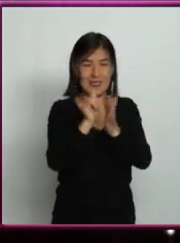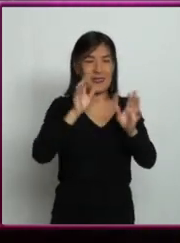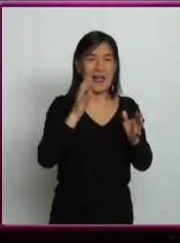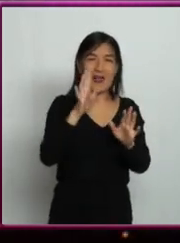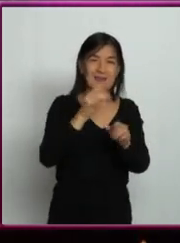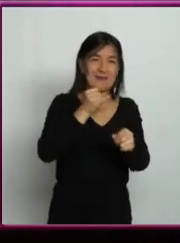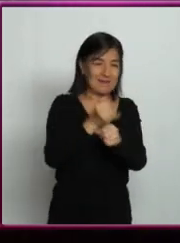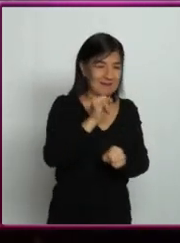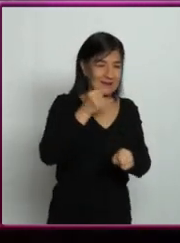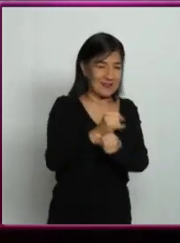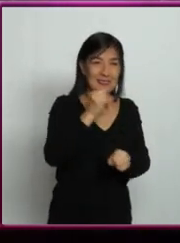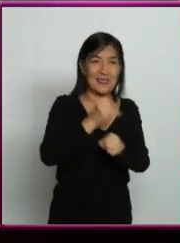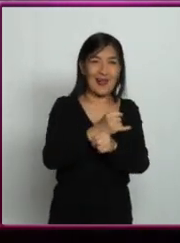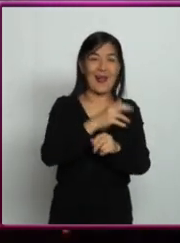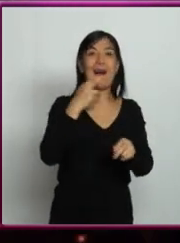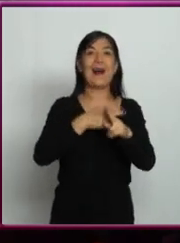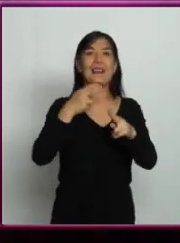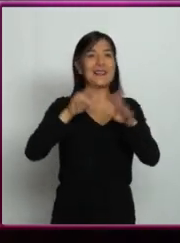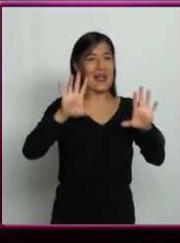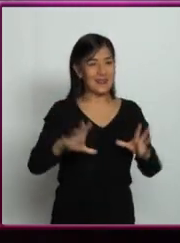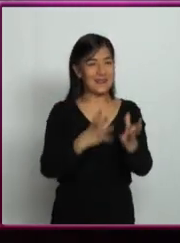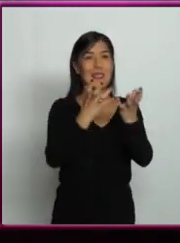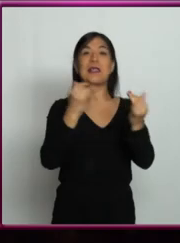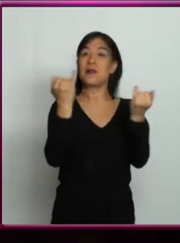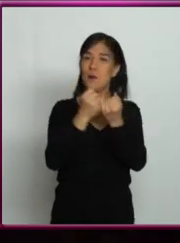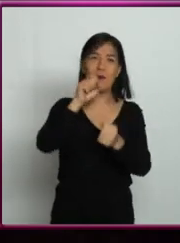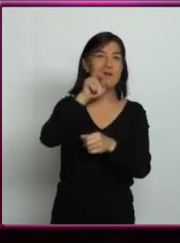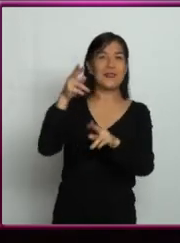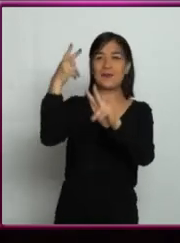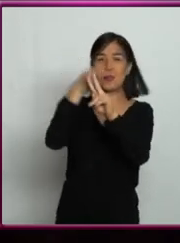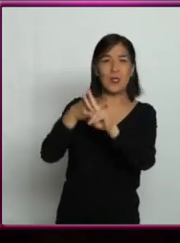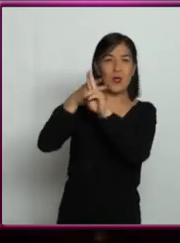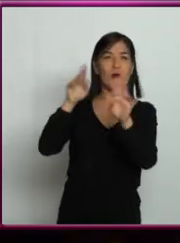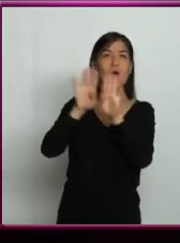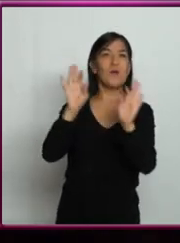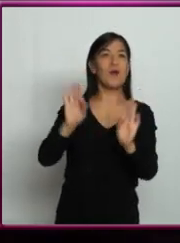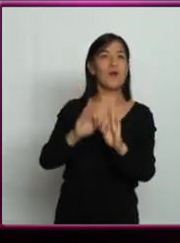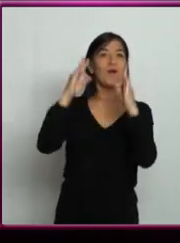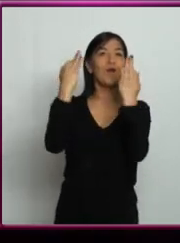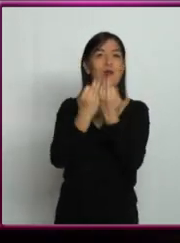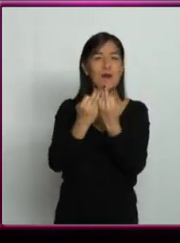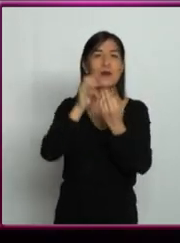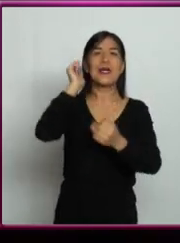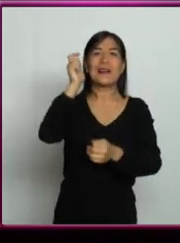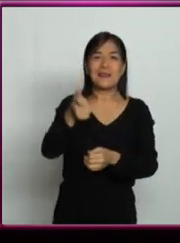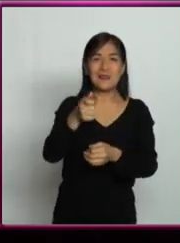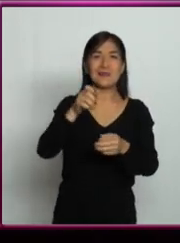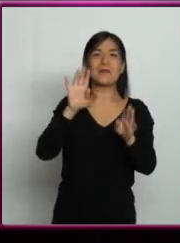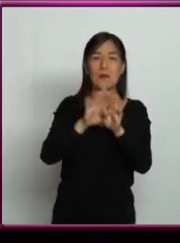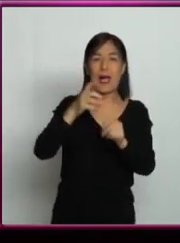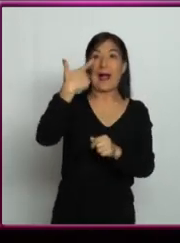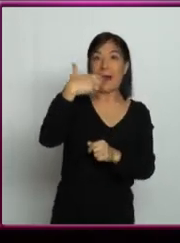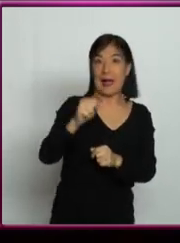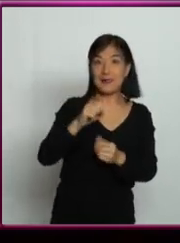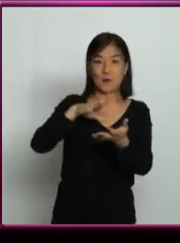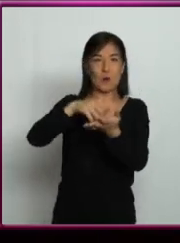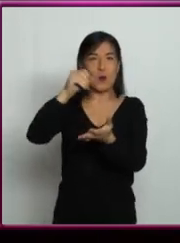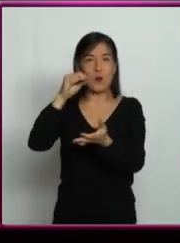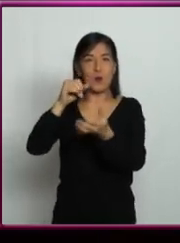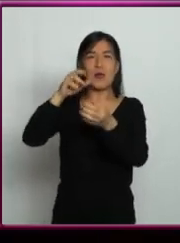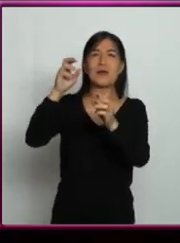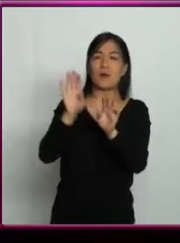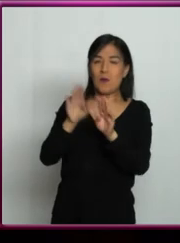El constante trabajo de la enorme gravedad de una estrella da forma a las inmensas nubes de polvo y gas a su alrededor